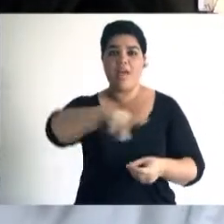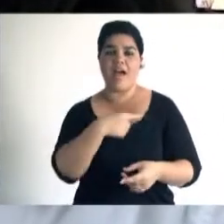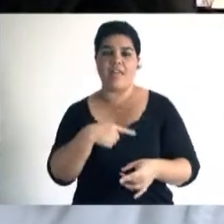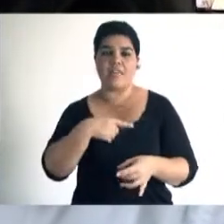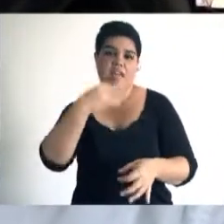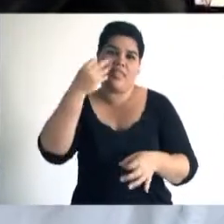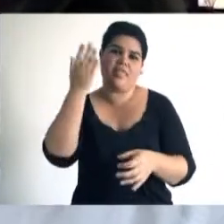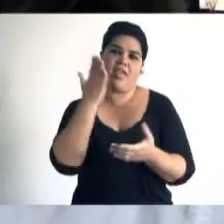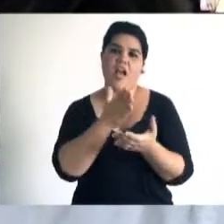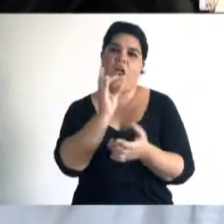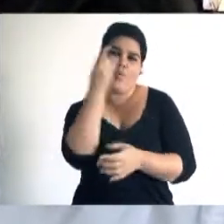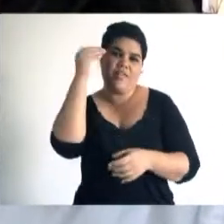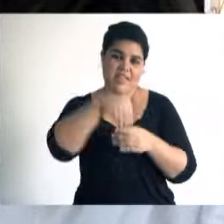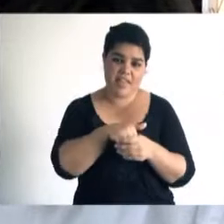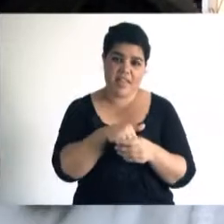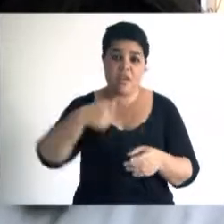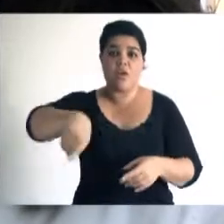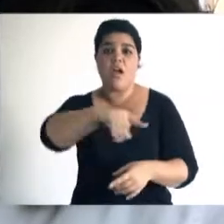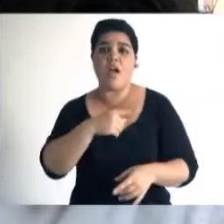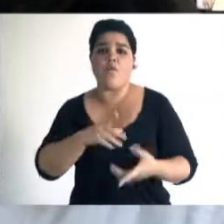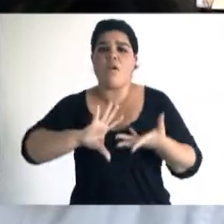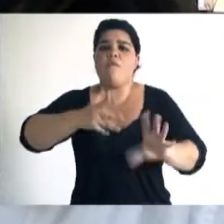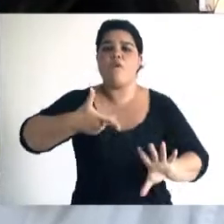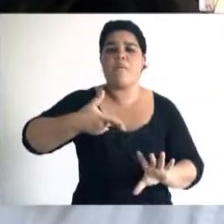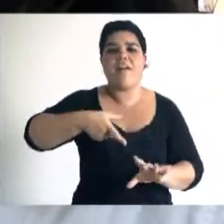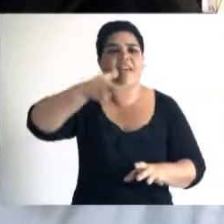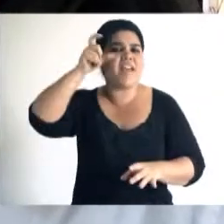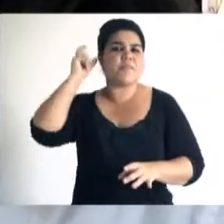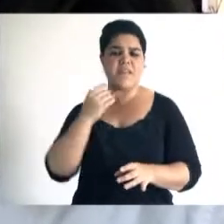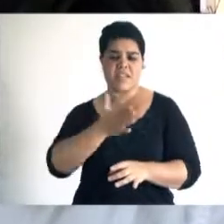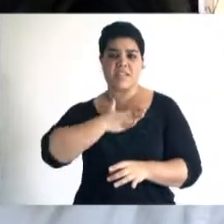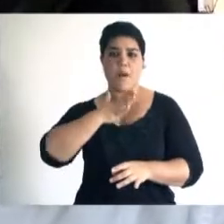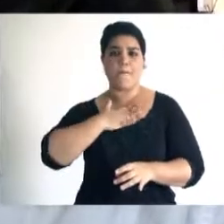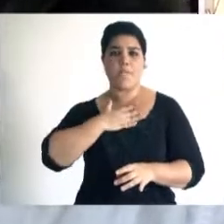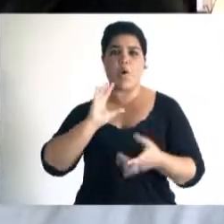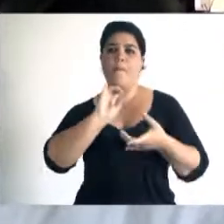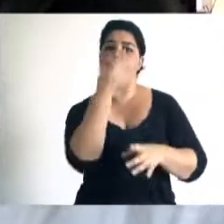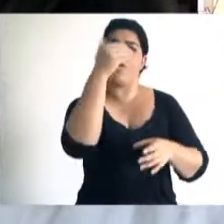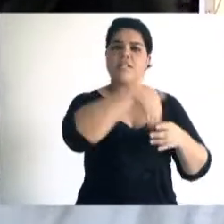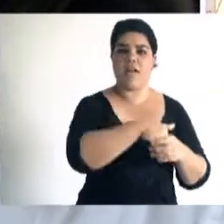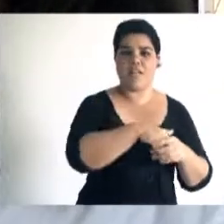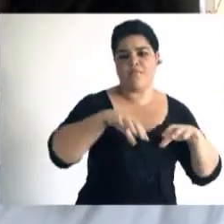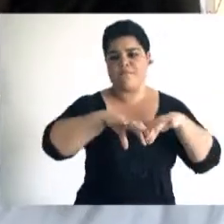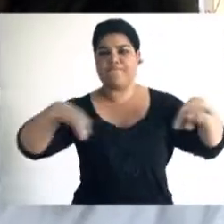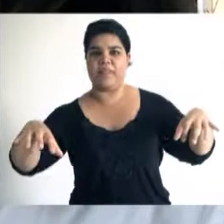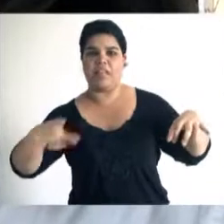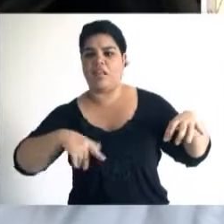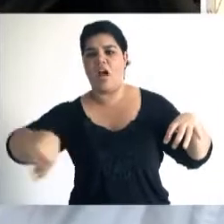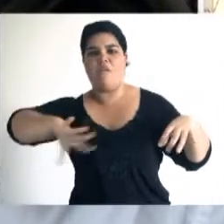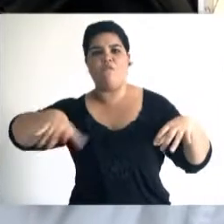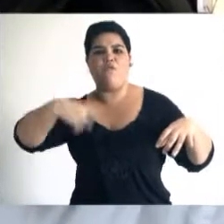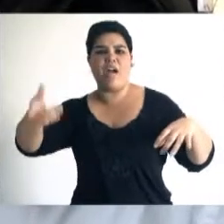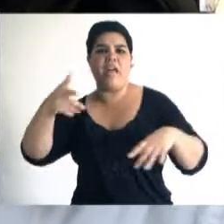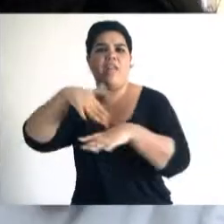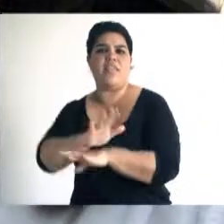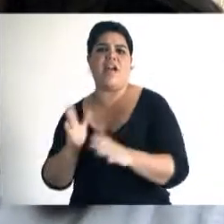Formación Docente tengan una vivencia como estudiantes universitarios que es totalmente diferente a estar fuera del campo y en un